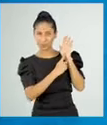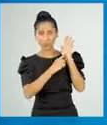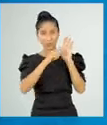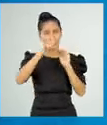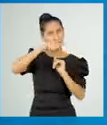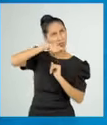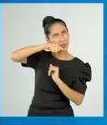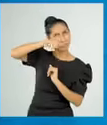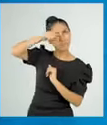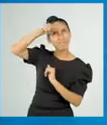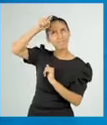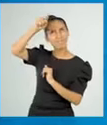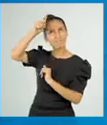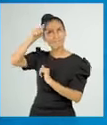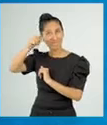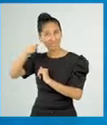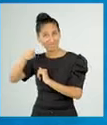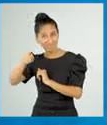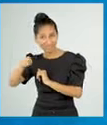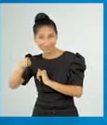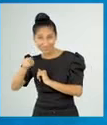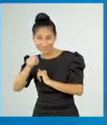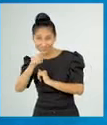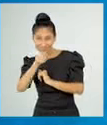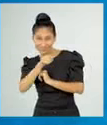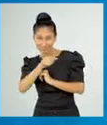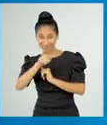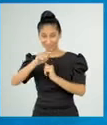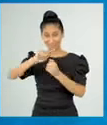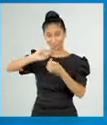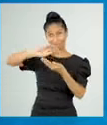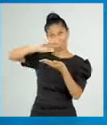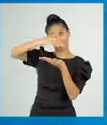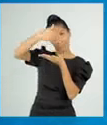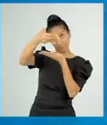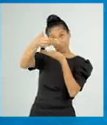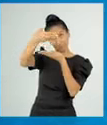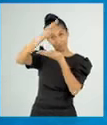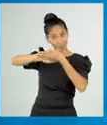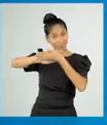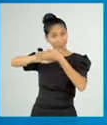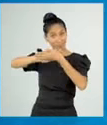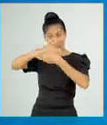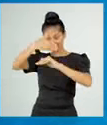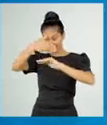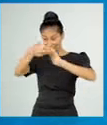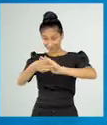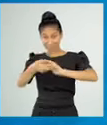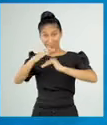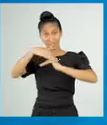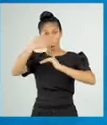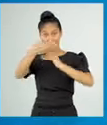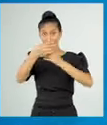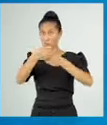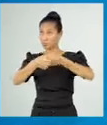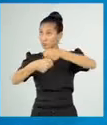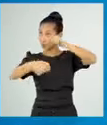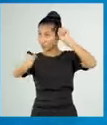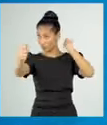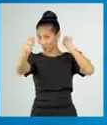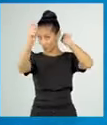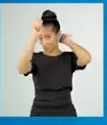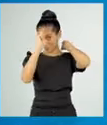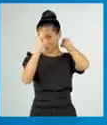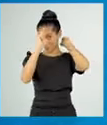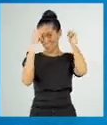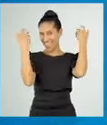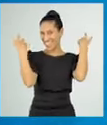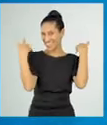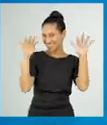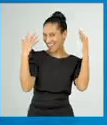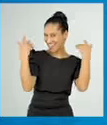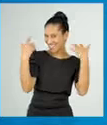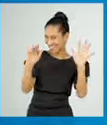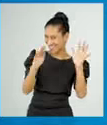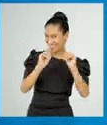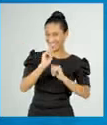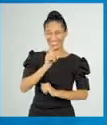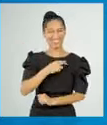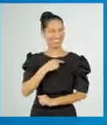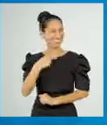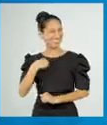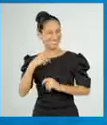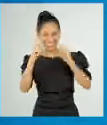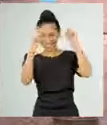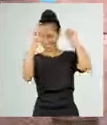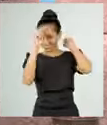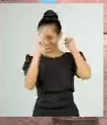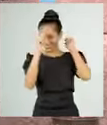Hacemos un segundo pliegue en ambos lados inferiores y abrimos nuestro gorrito. Paso Listo. Ya tenemos nuestro